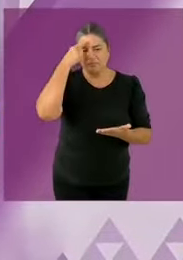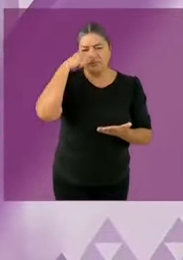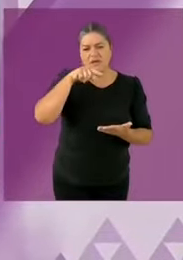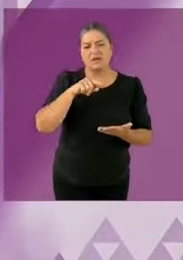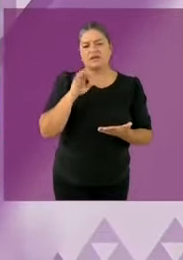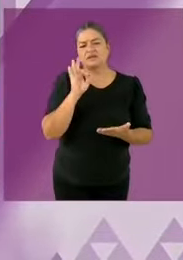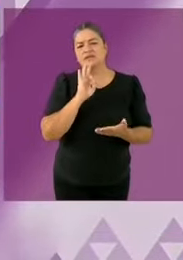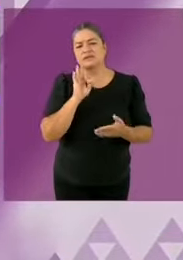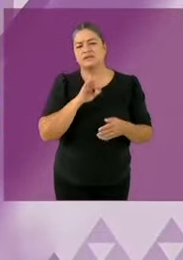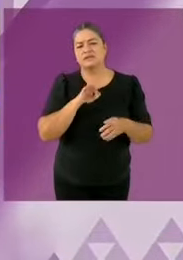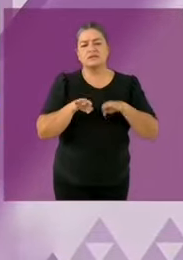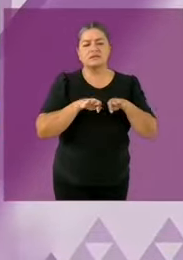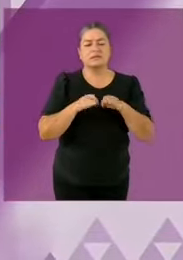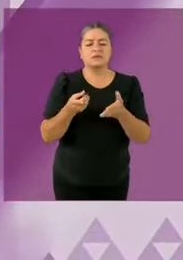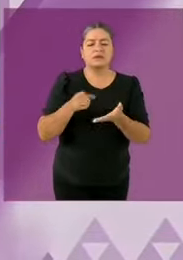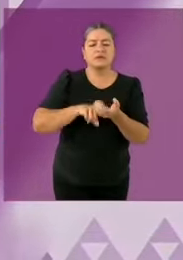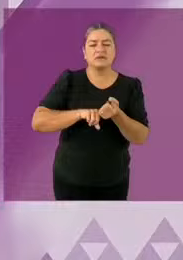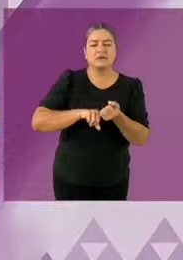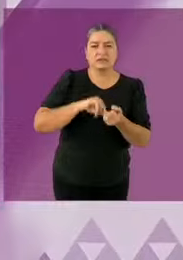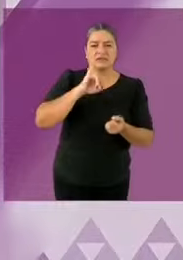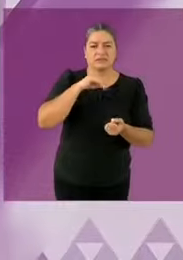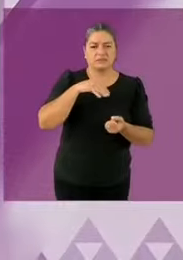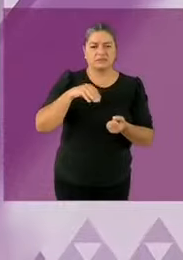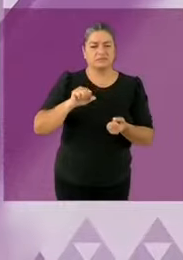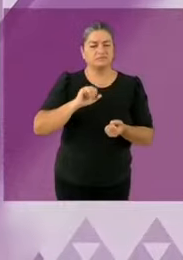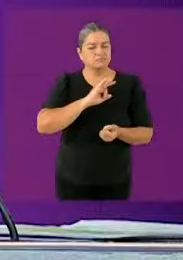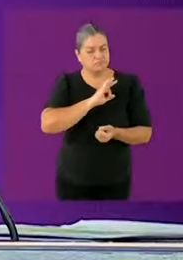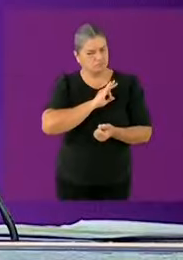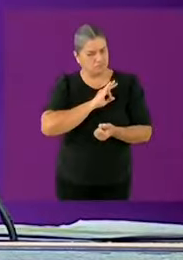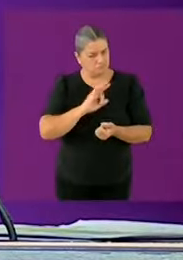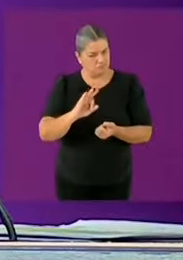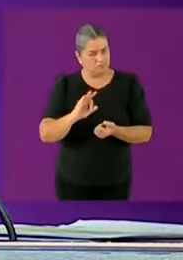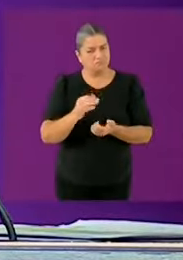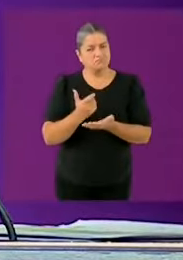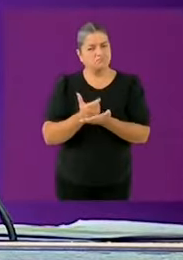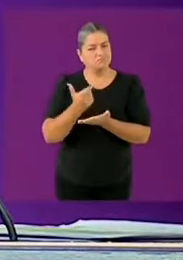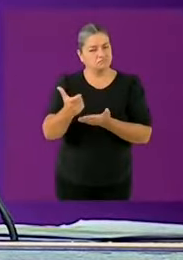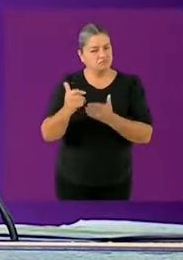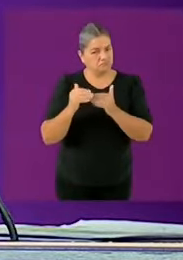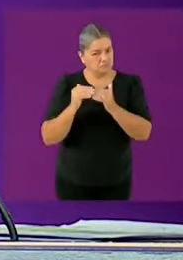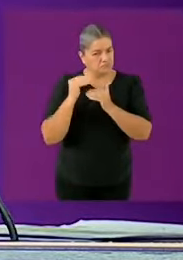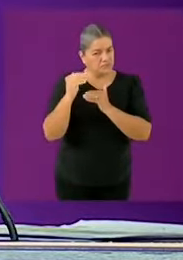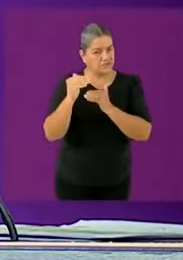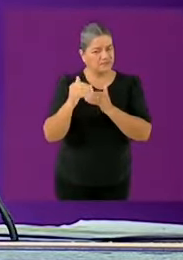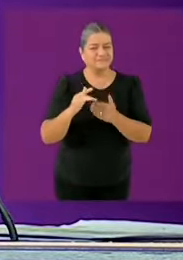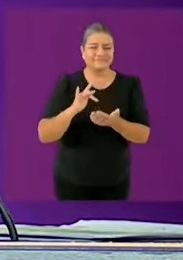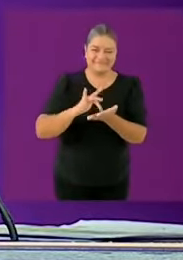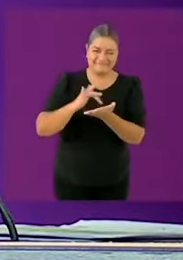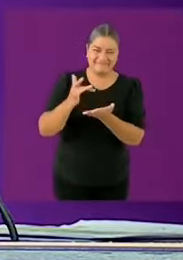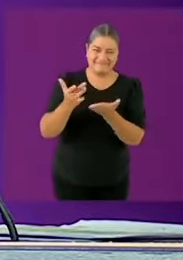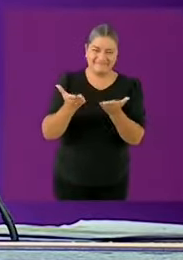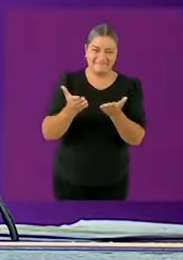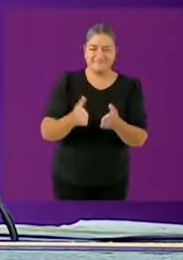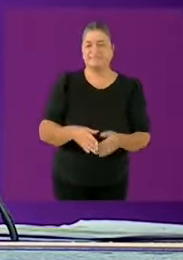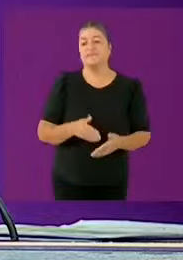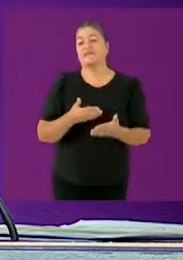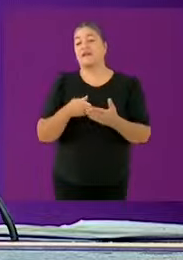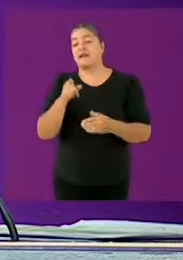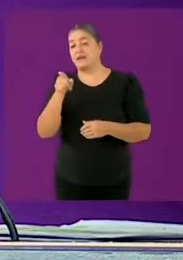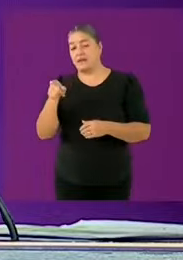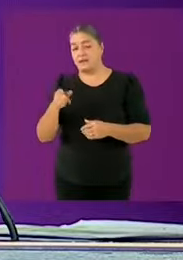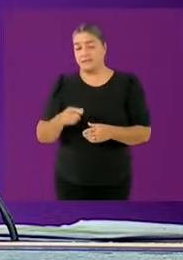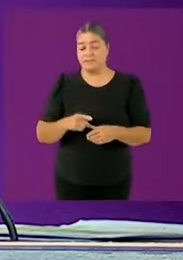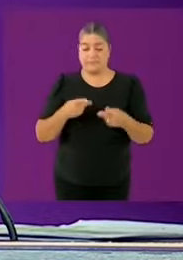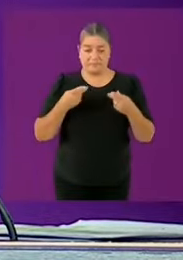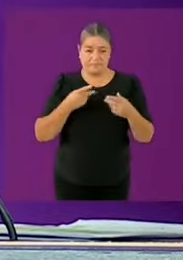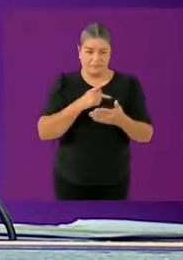Instituto Mexicano Gracias candidata sobre los programas sociales que menciona para financiarlos se requeriría una mayor recaudación ¿alcanza